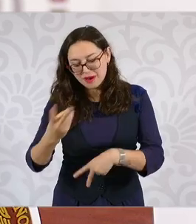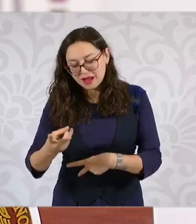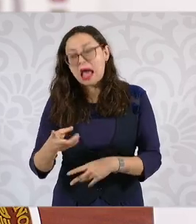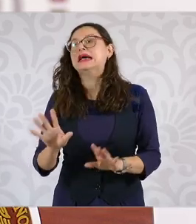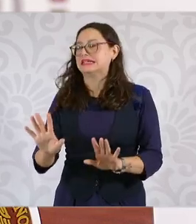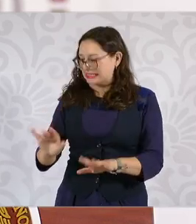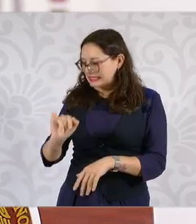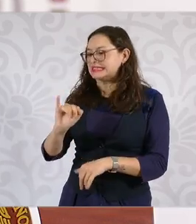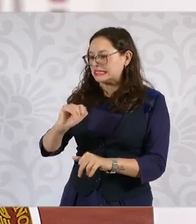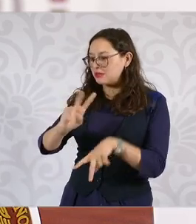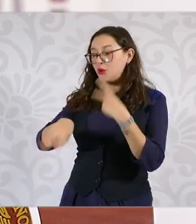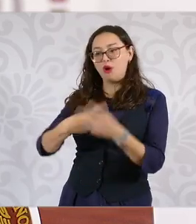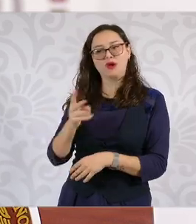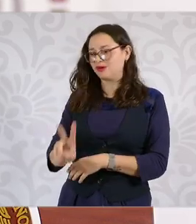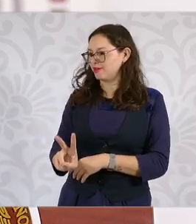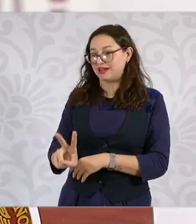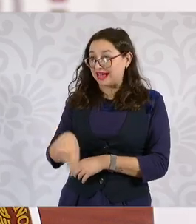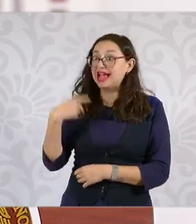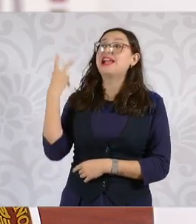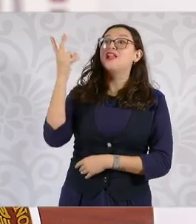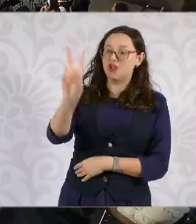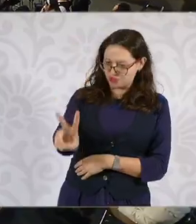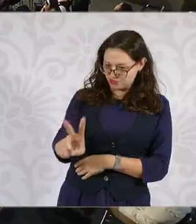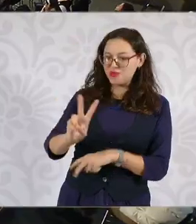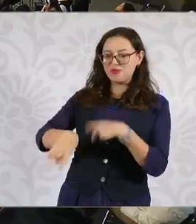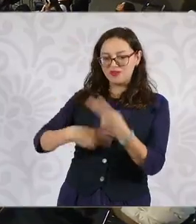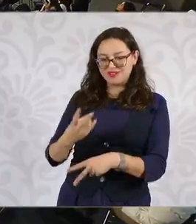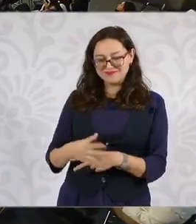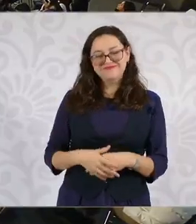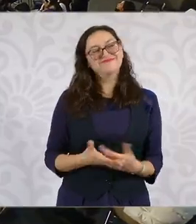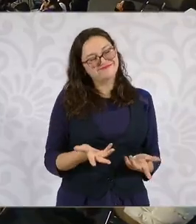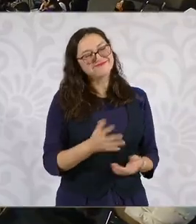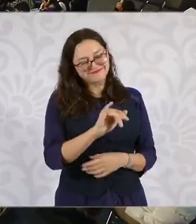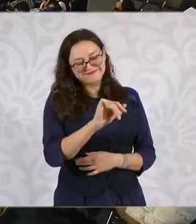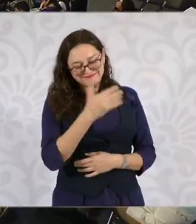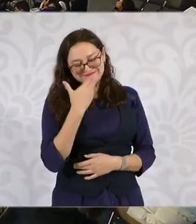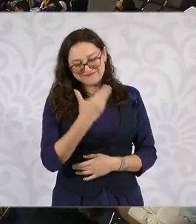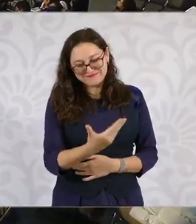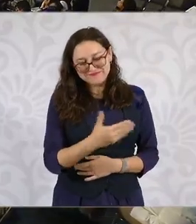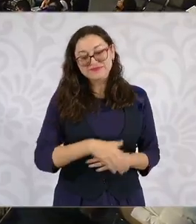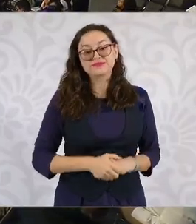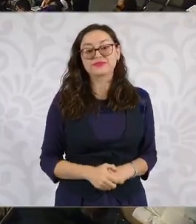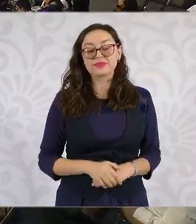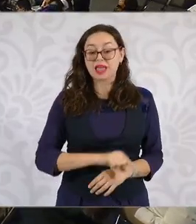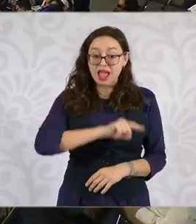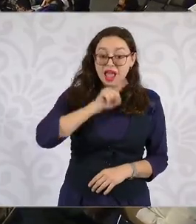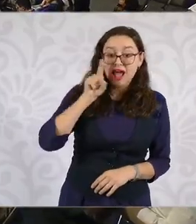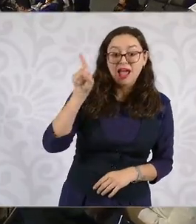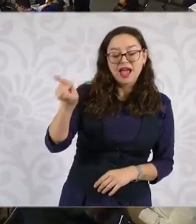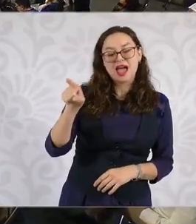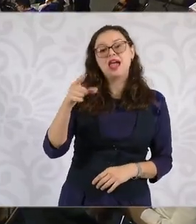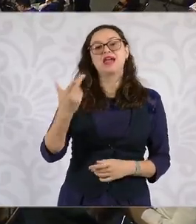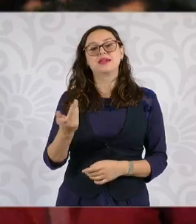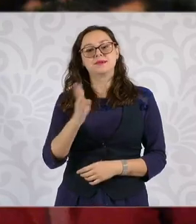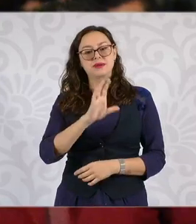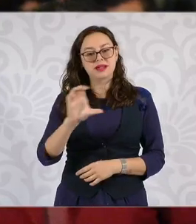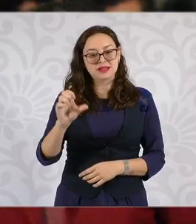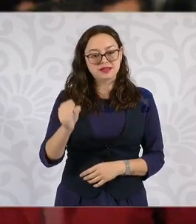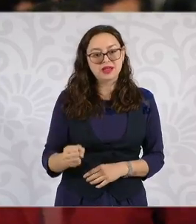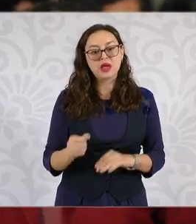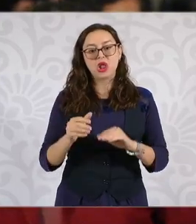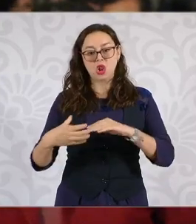exacto, exacto. particularmente pues el alcalde de Los Cabos Cristian Agúnez así como el gobernador Víctor Castro